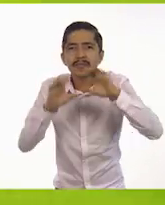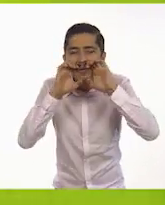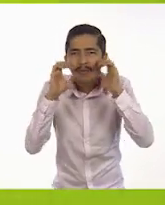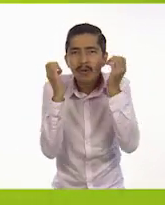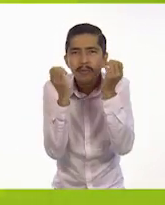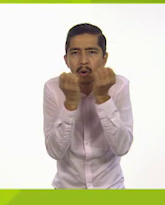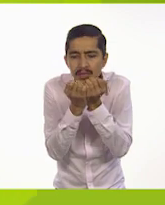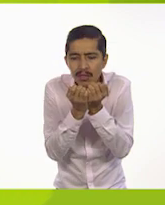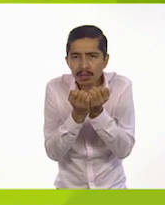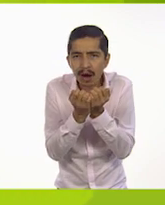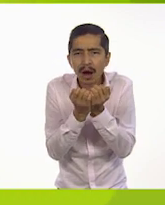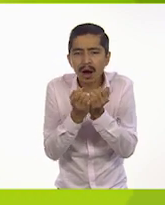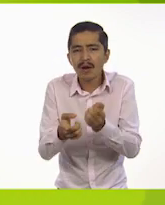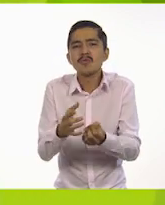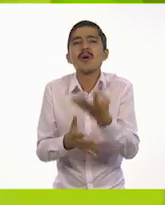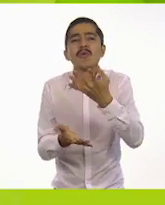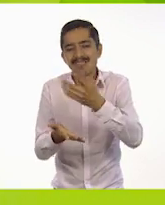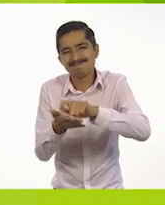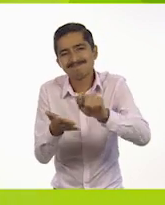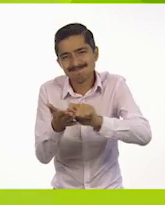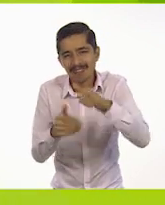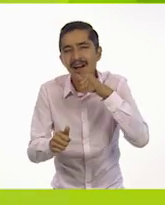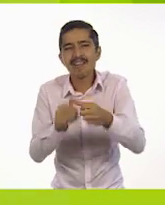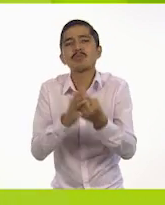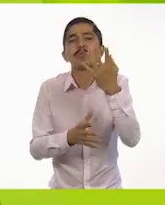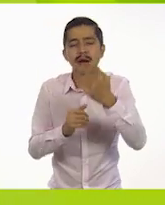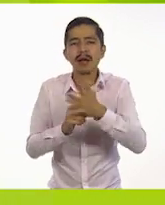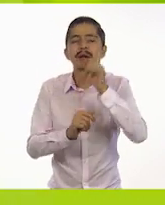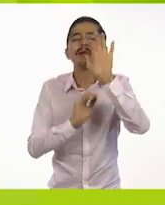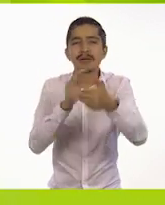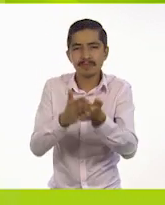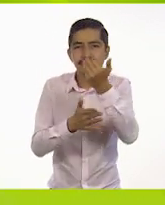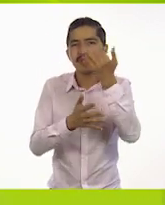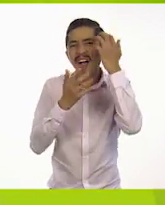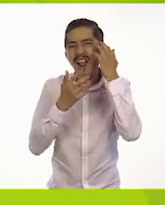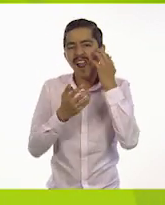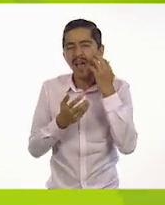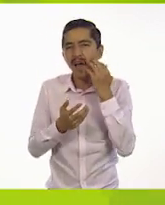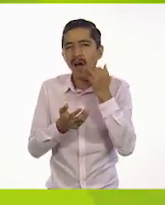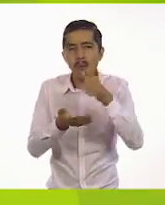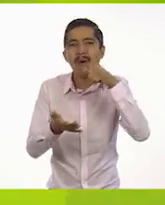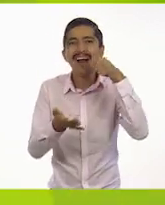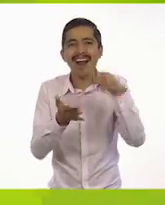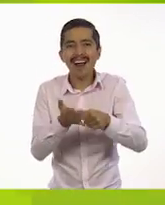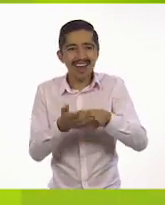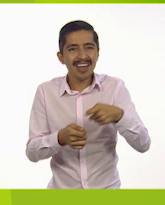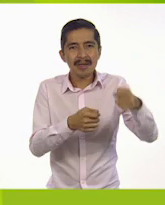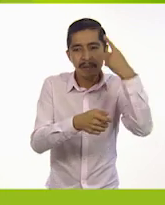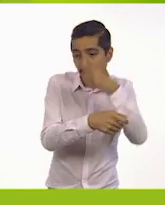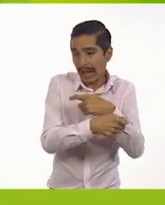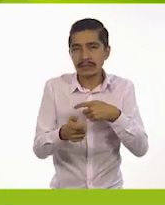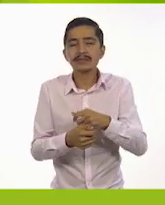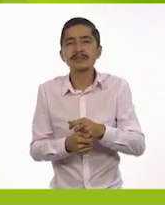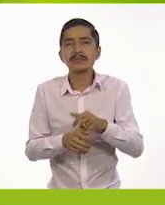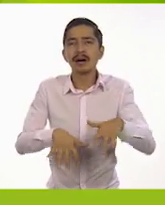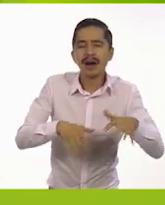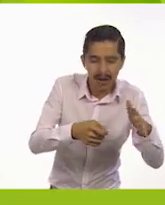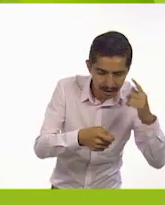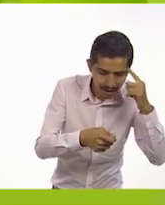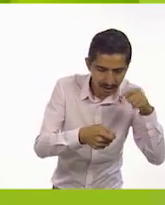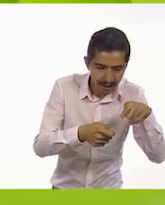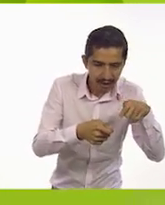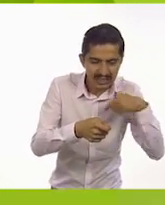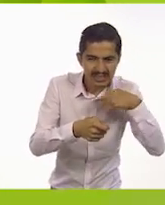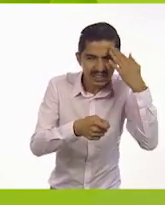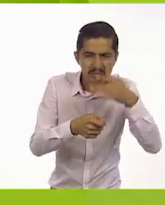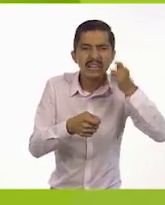que escribir una nueva carta. Al día siguiente, el león llevó la carta a correos. Pero le habría gustado saber